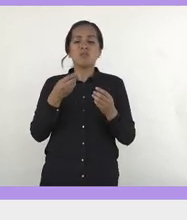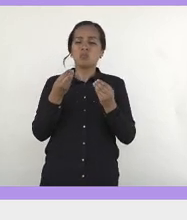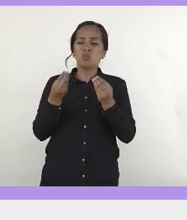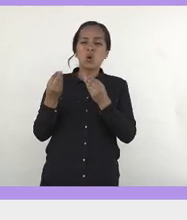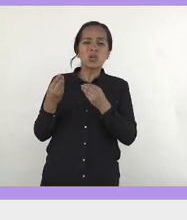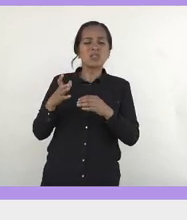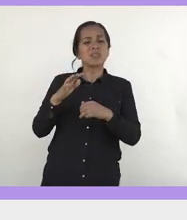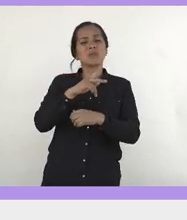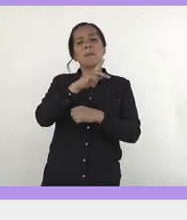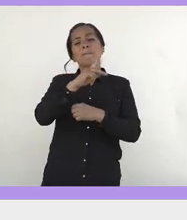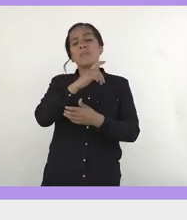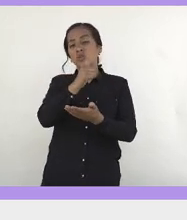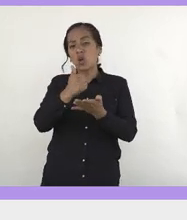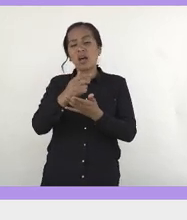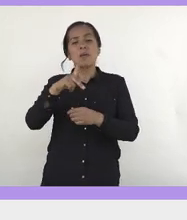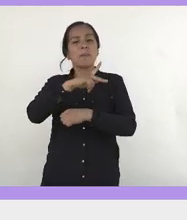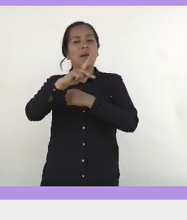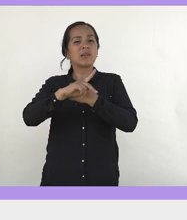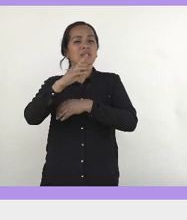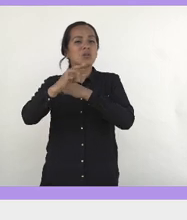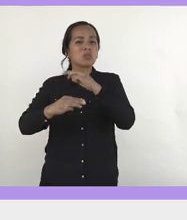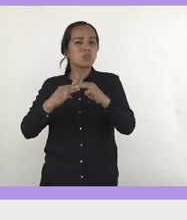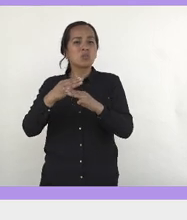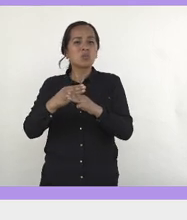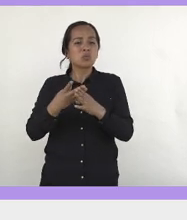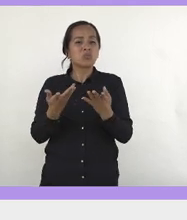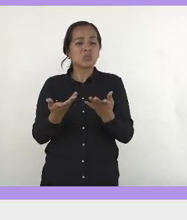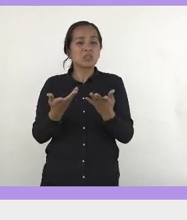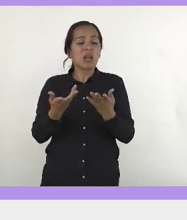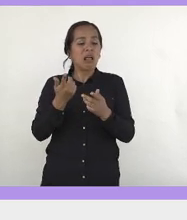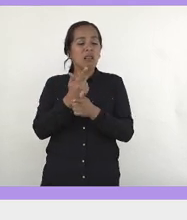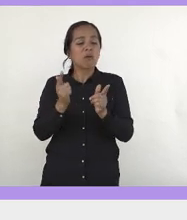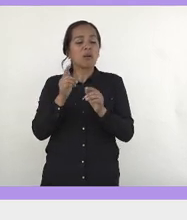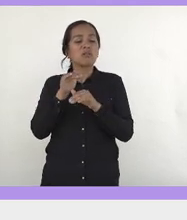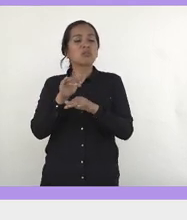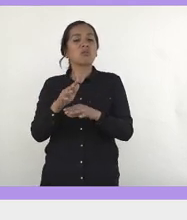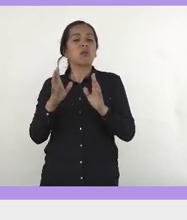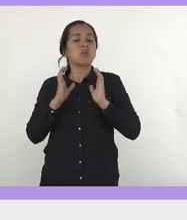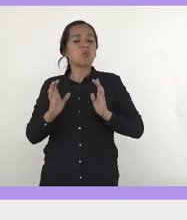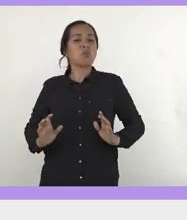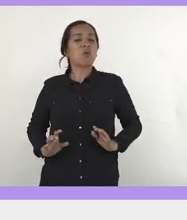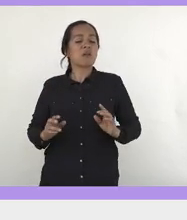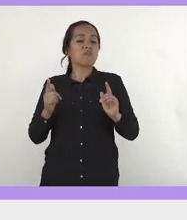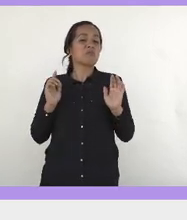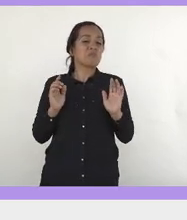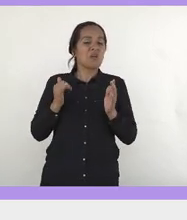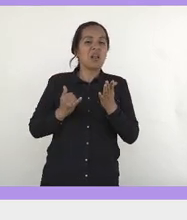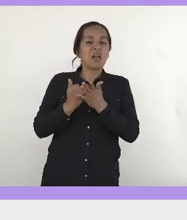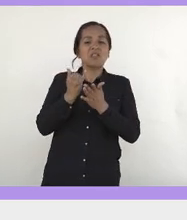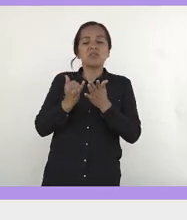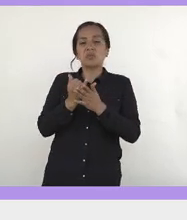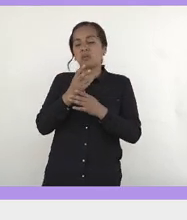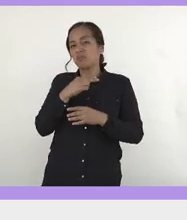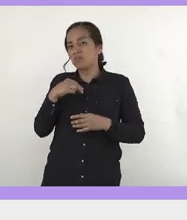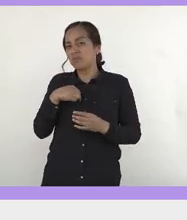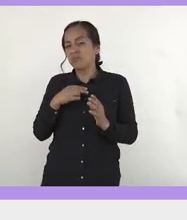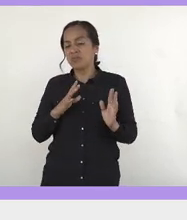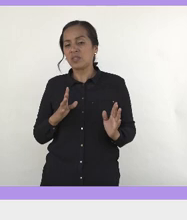ciudades y países del mundo. Tenemos hoy en día elección sobre nuestros cuerpos. Hemos logrado cambios legislativos importantes